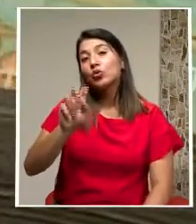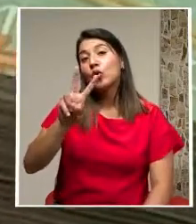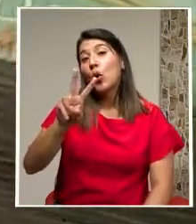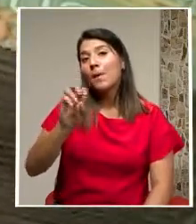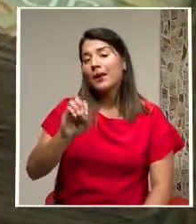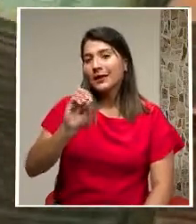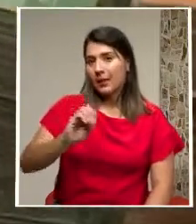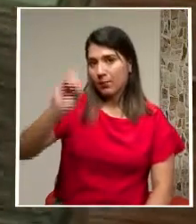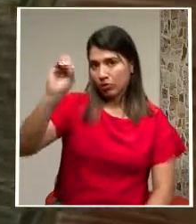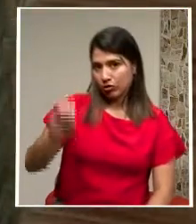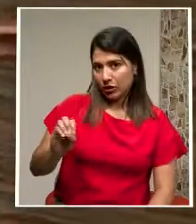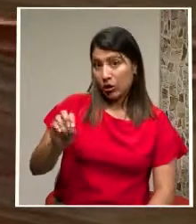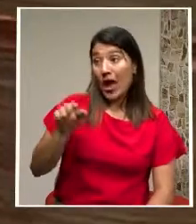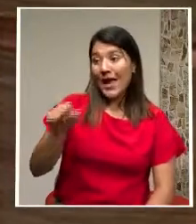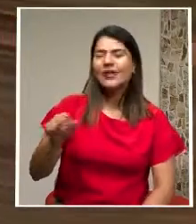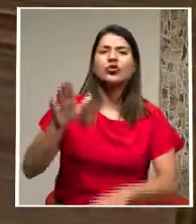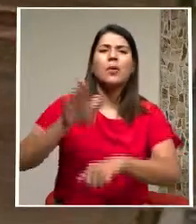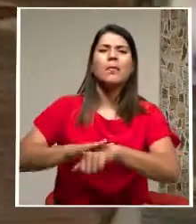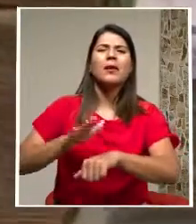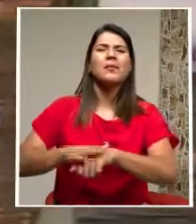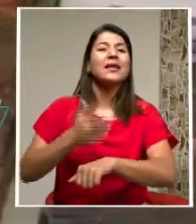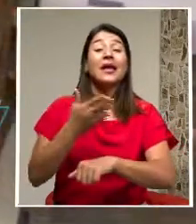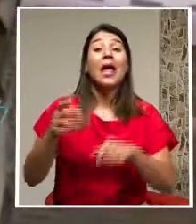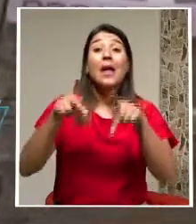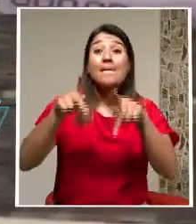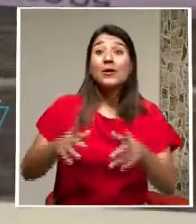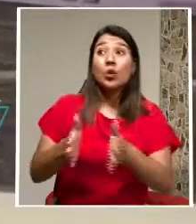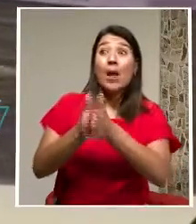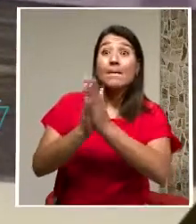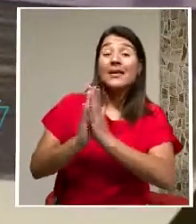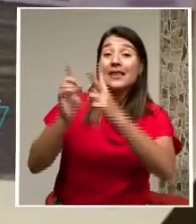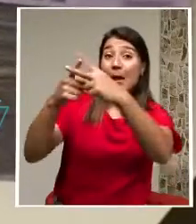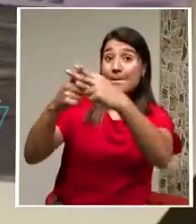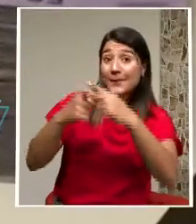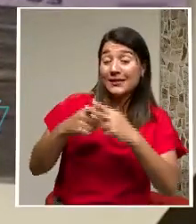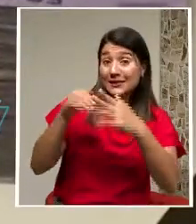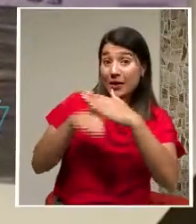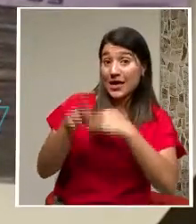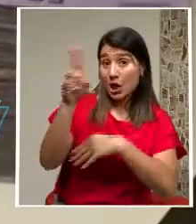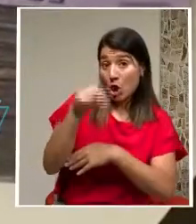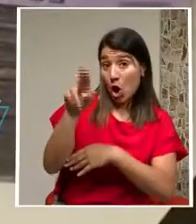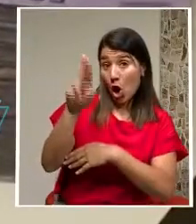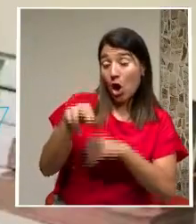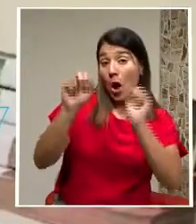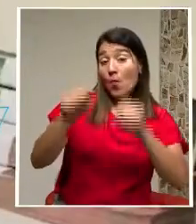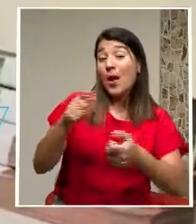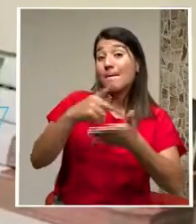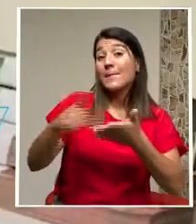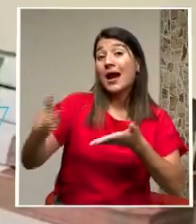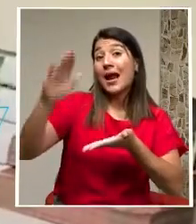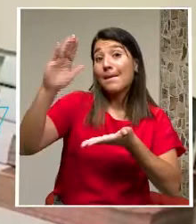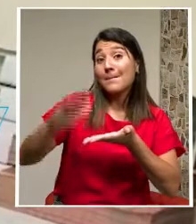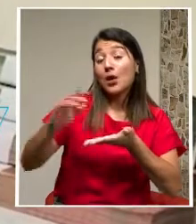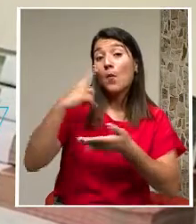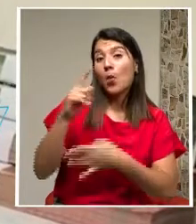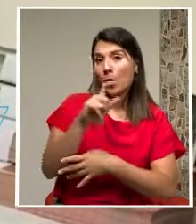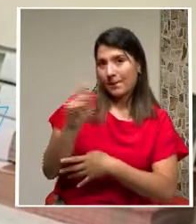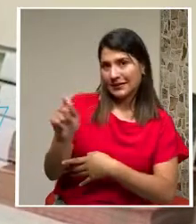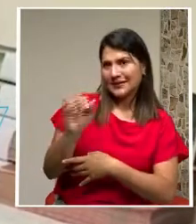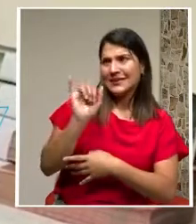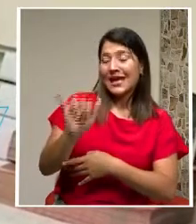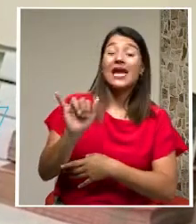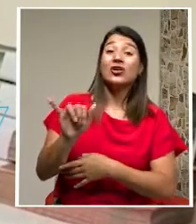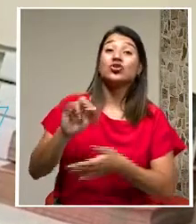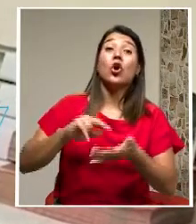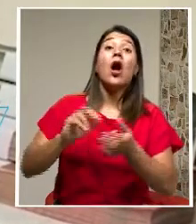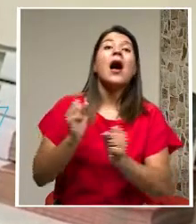Lo que hará Que quienes Obtengan créditos Ligados A la tasa Básica Pasiva Paguen Menos En sus Cuotas Esto Ha generado Mayor